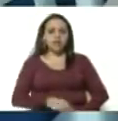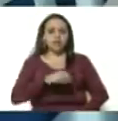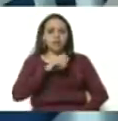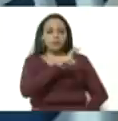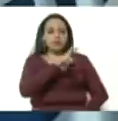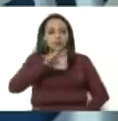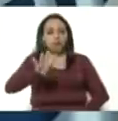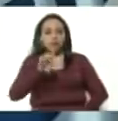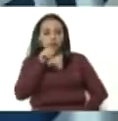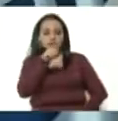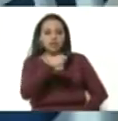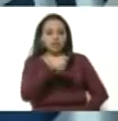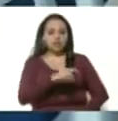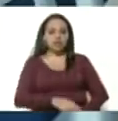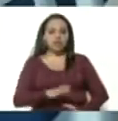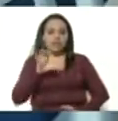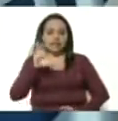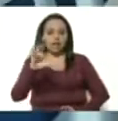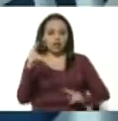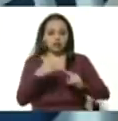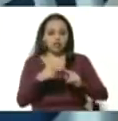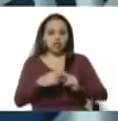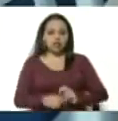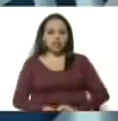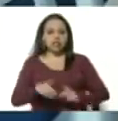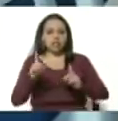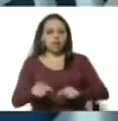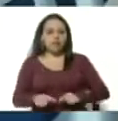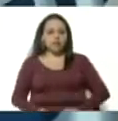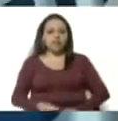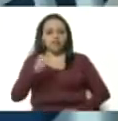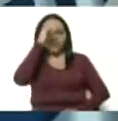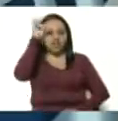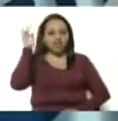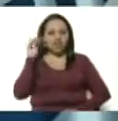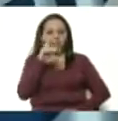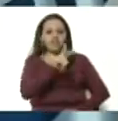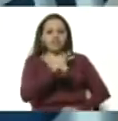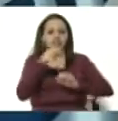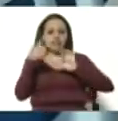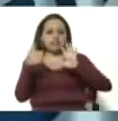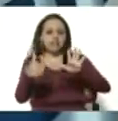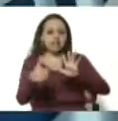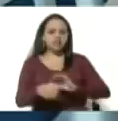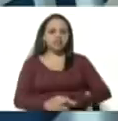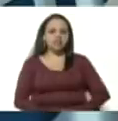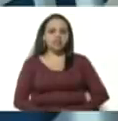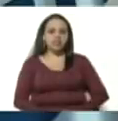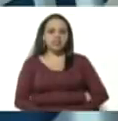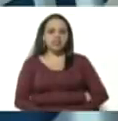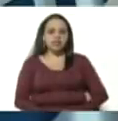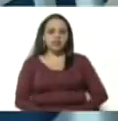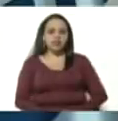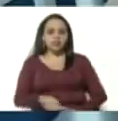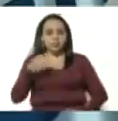y la Fiscalía XXV para cubrir las zonas tanto norte,